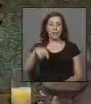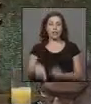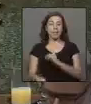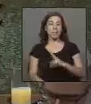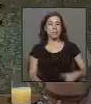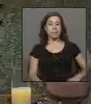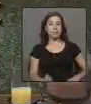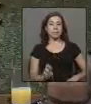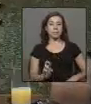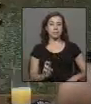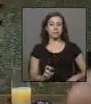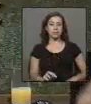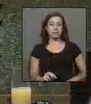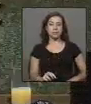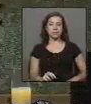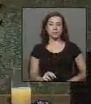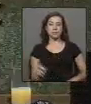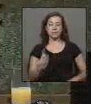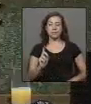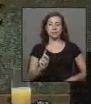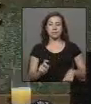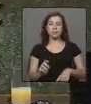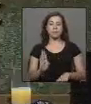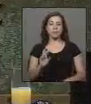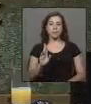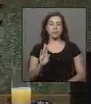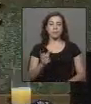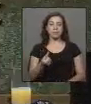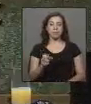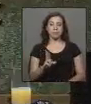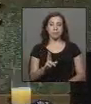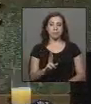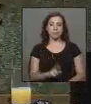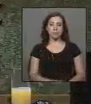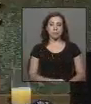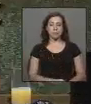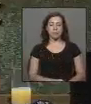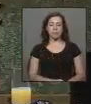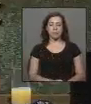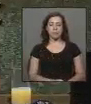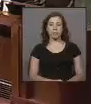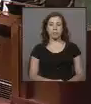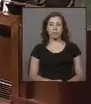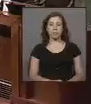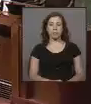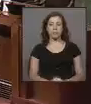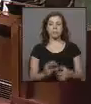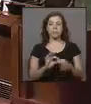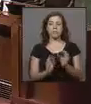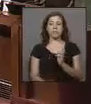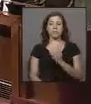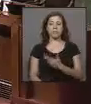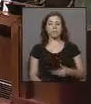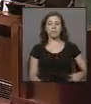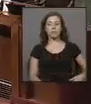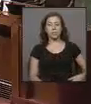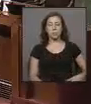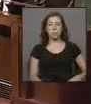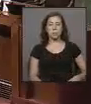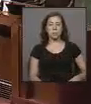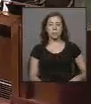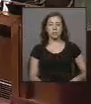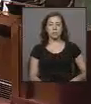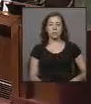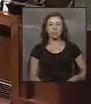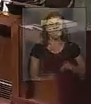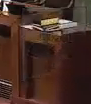Diego, diputado señor Berger, muy bien, tiene la palabra. Muchas gracias señor presidente, señor presidente,